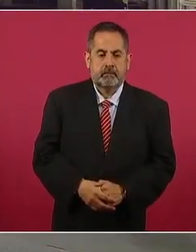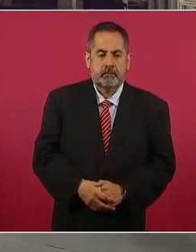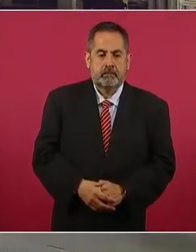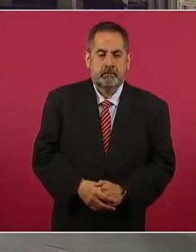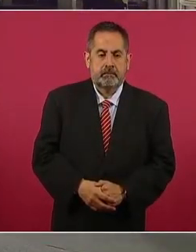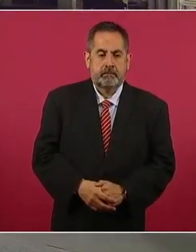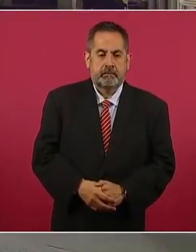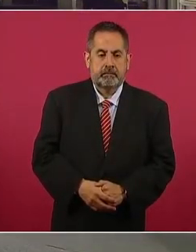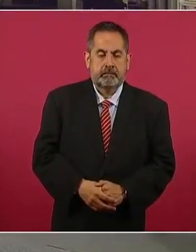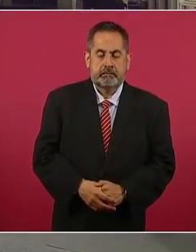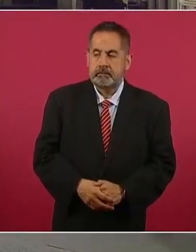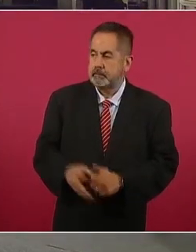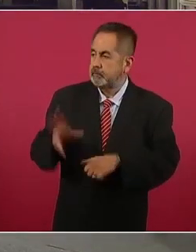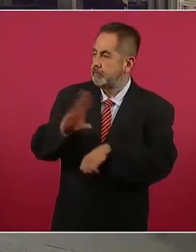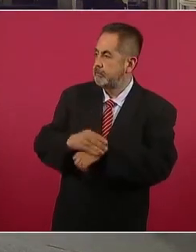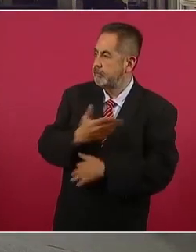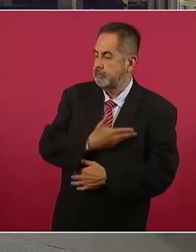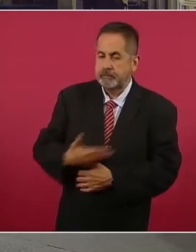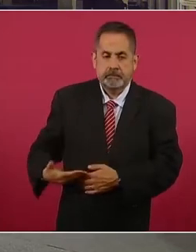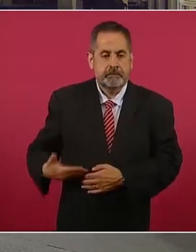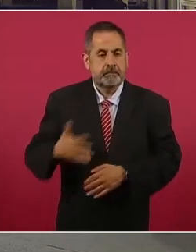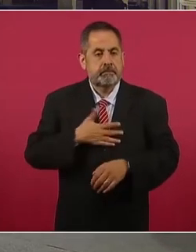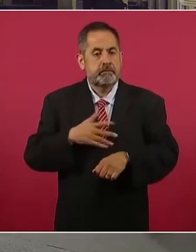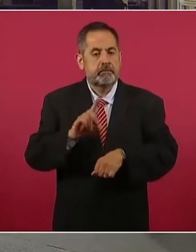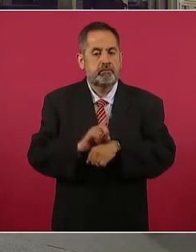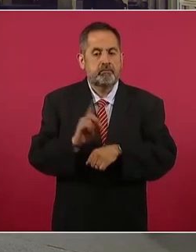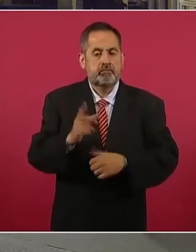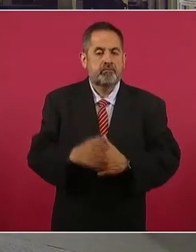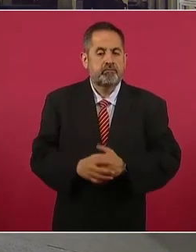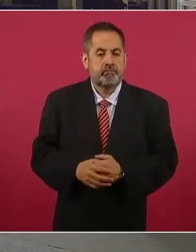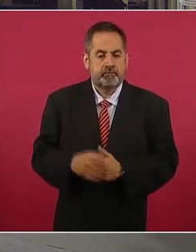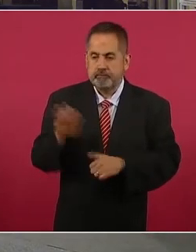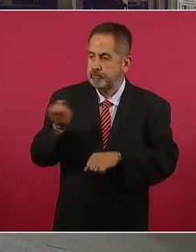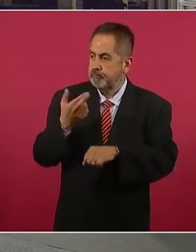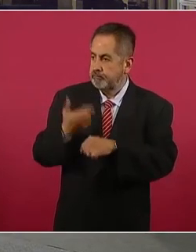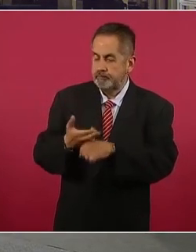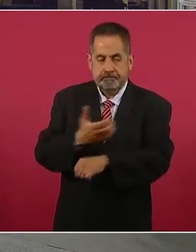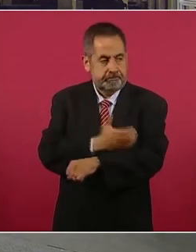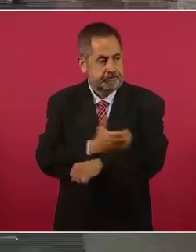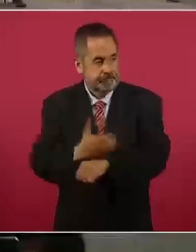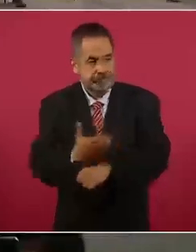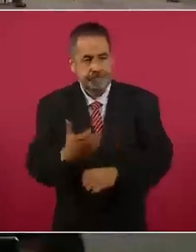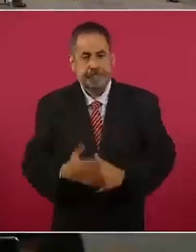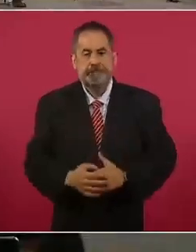Con su permiso, señor presidente. Buenos días, secretario. Compañeros,